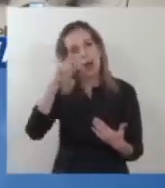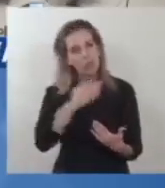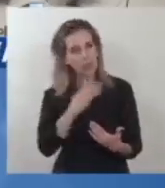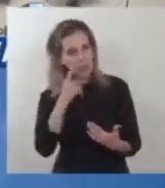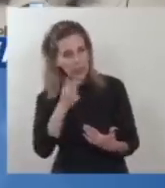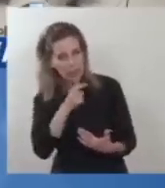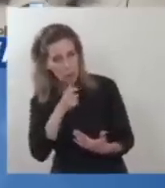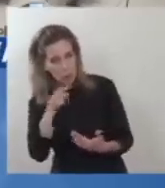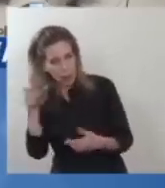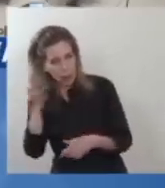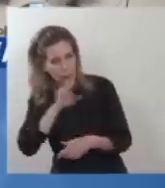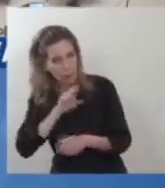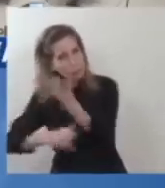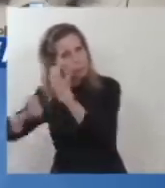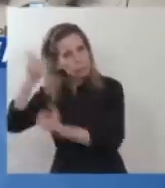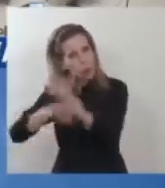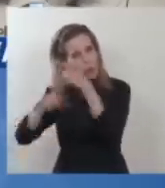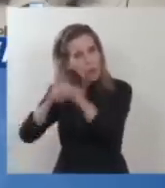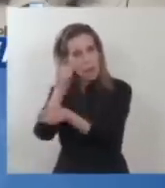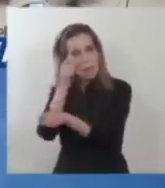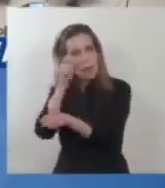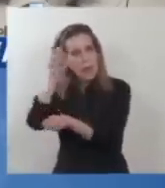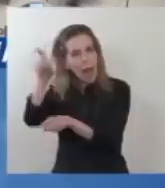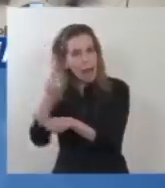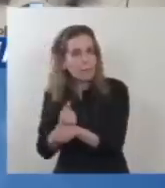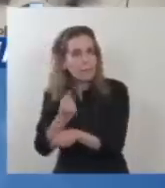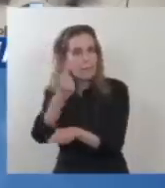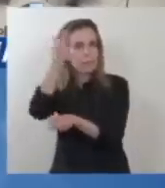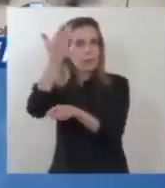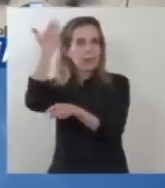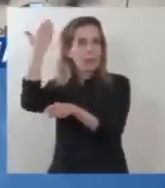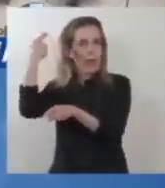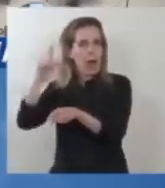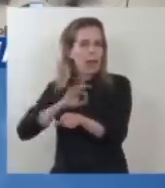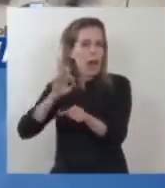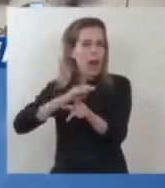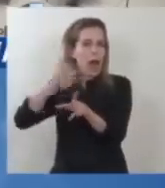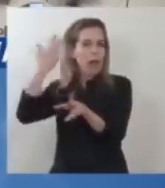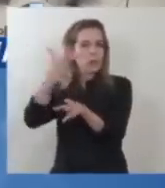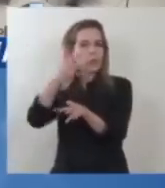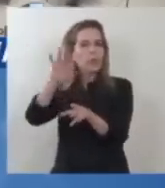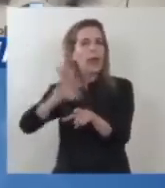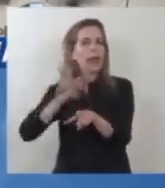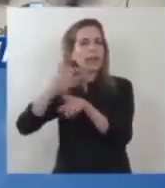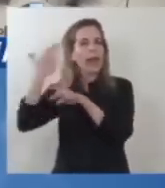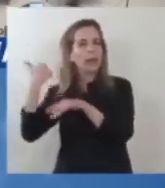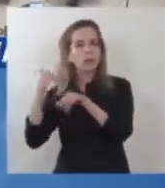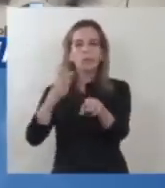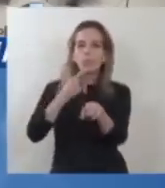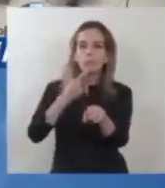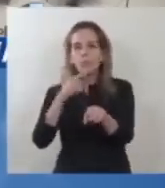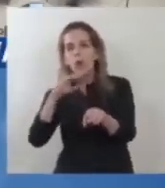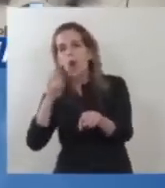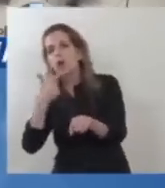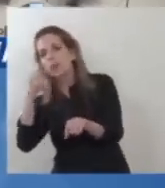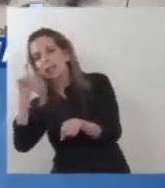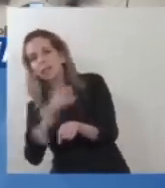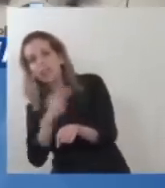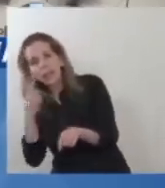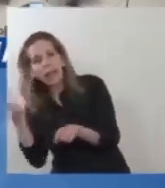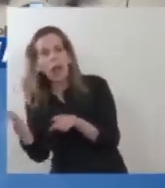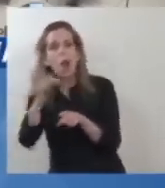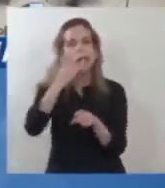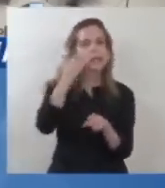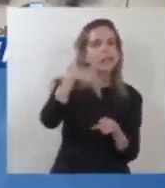era la que contaba que su padre empezó, no sé si fue Janina o Josefina, no sé cuál de las dos fue,